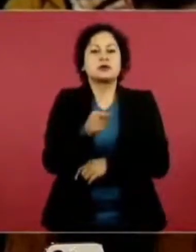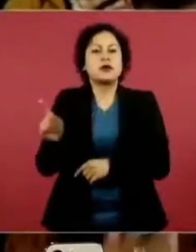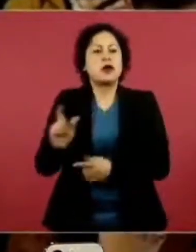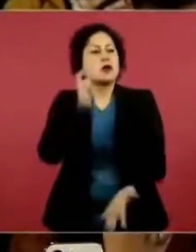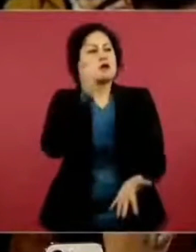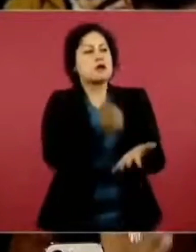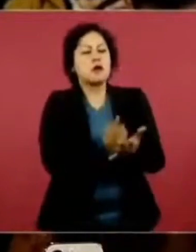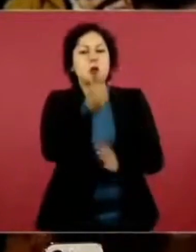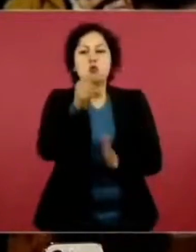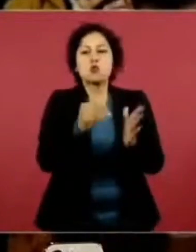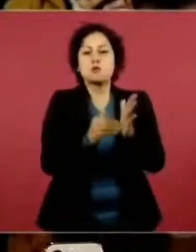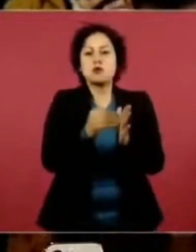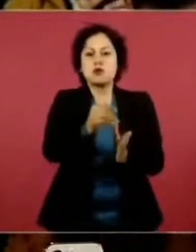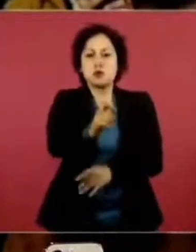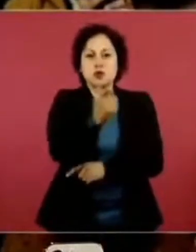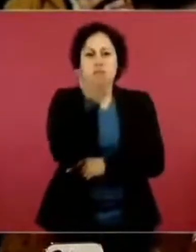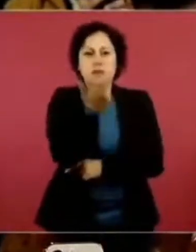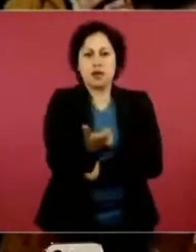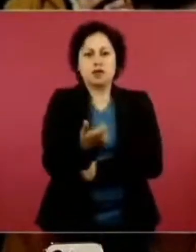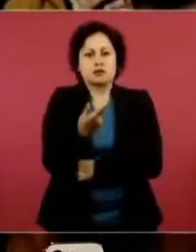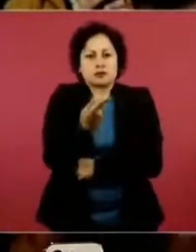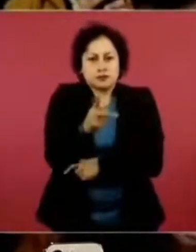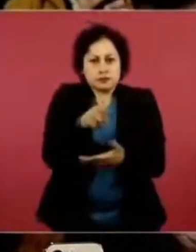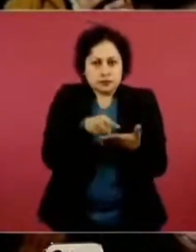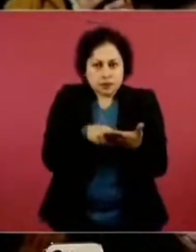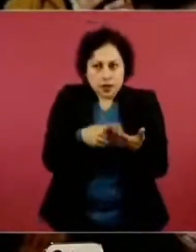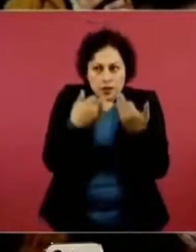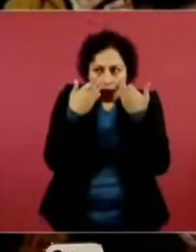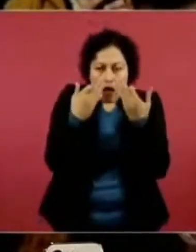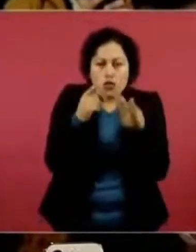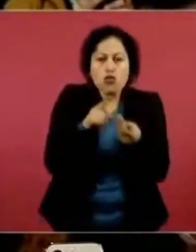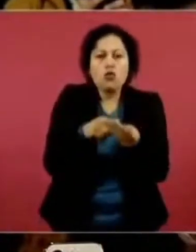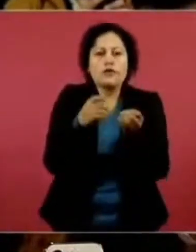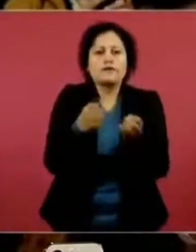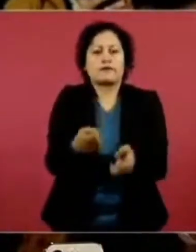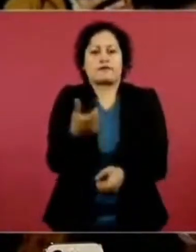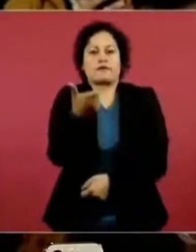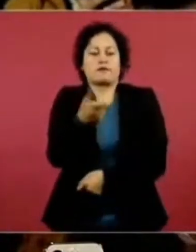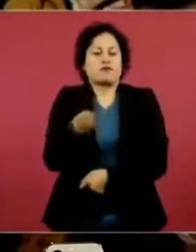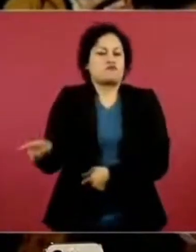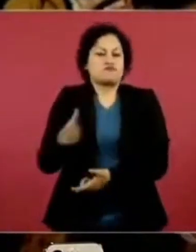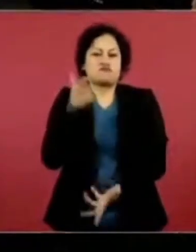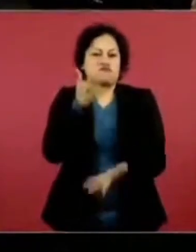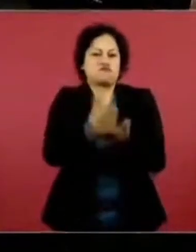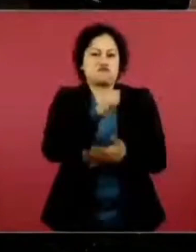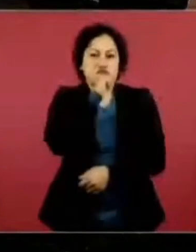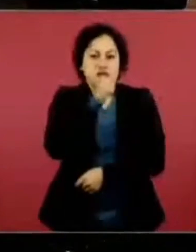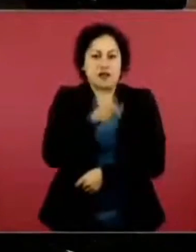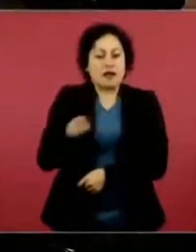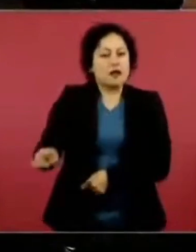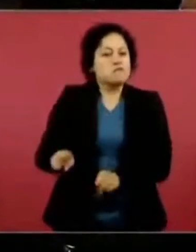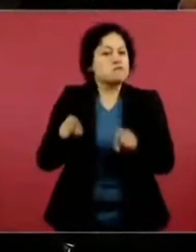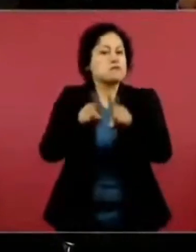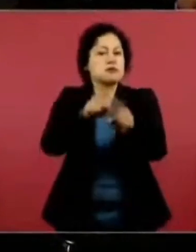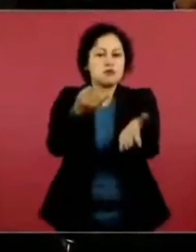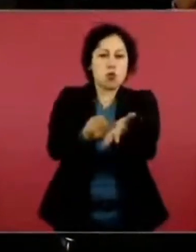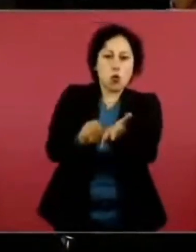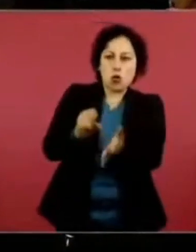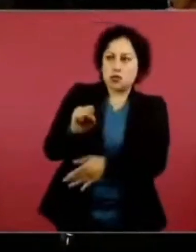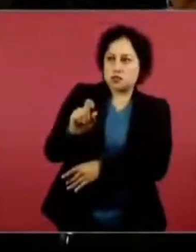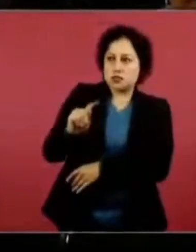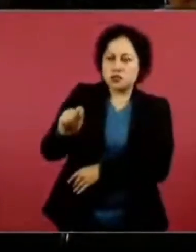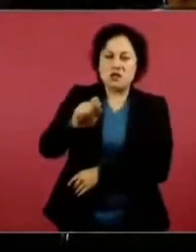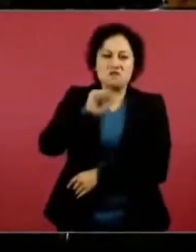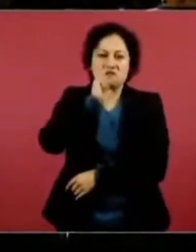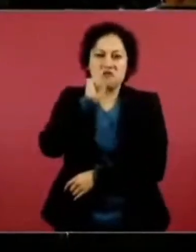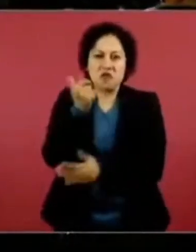pero que ni siquiera pagaron, porque no hay evidencia de eso, ni tampoco pagaron impuestos al SAT, ni a la tesorería municipal, que sería la forma como podríamos